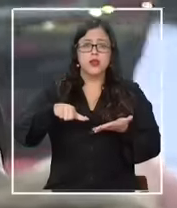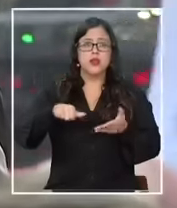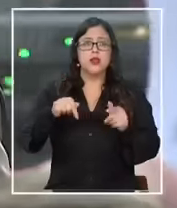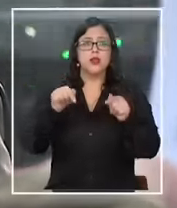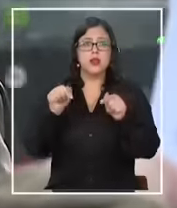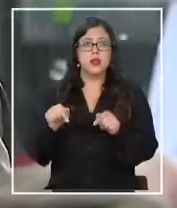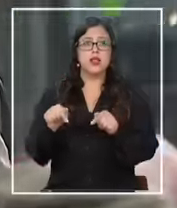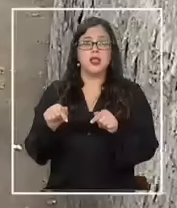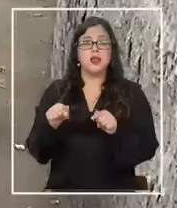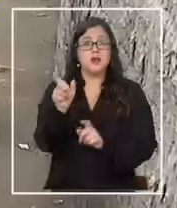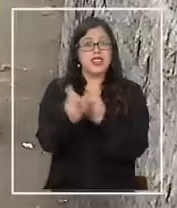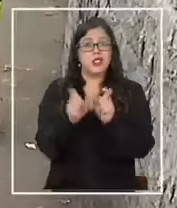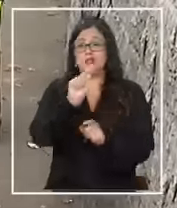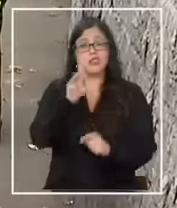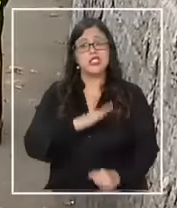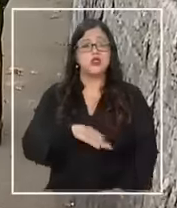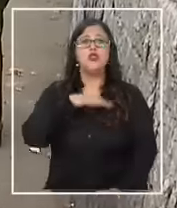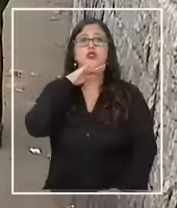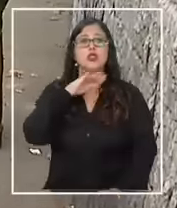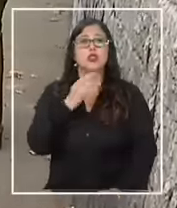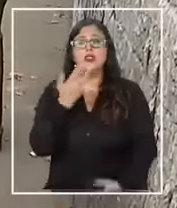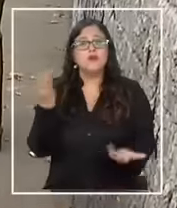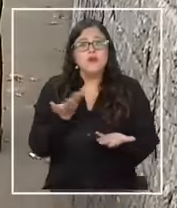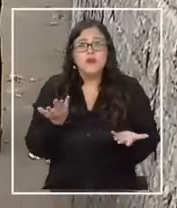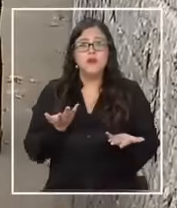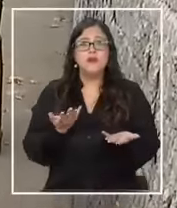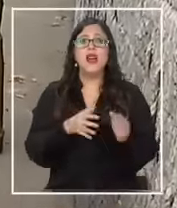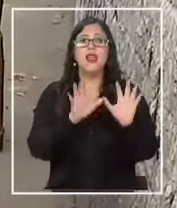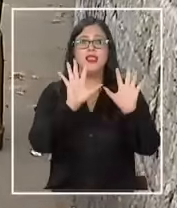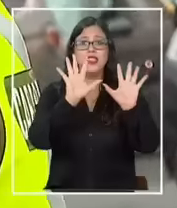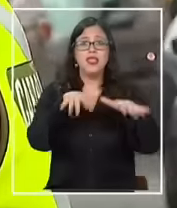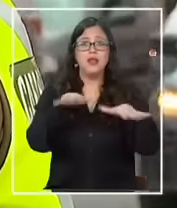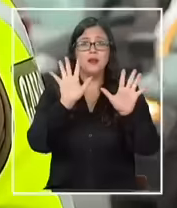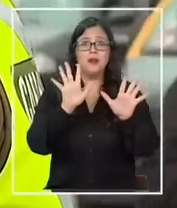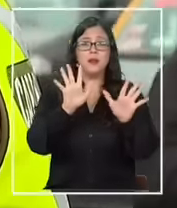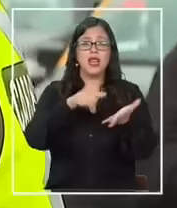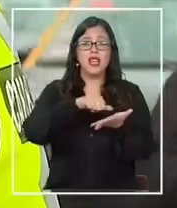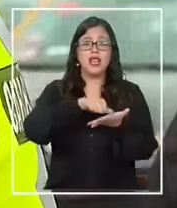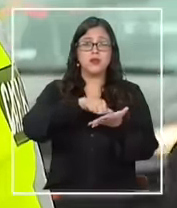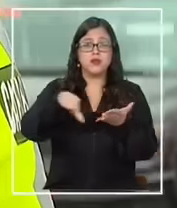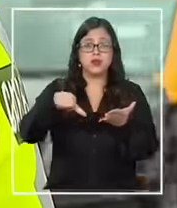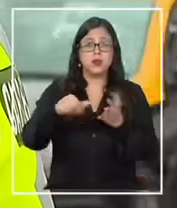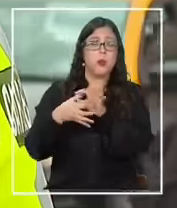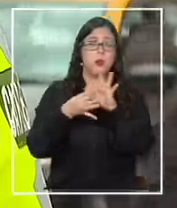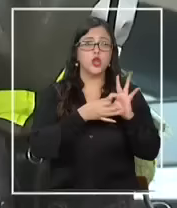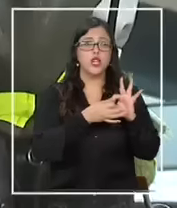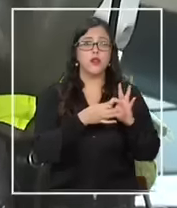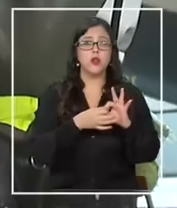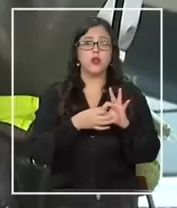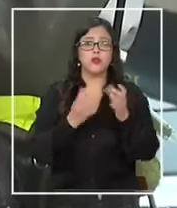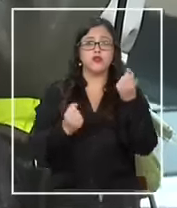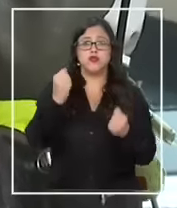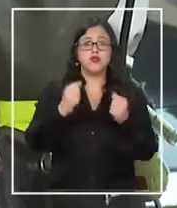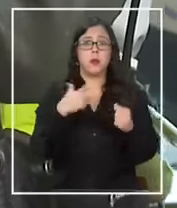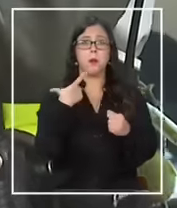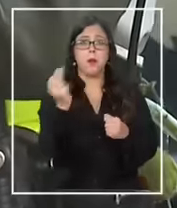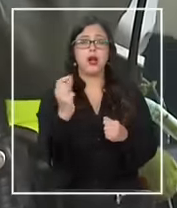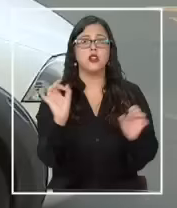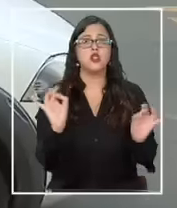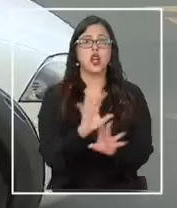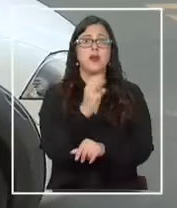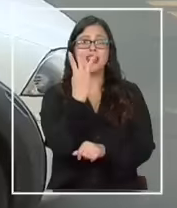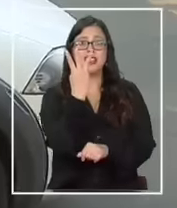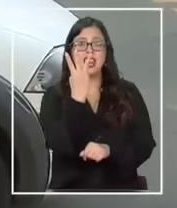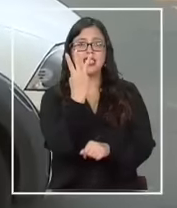Capital humano que no es suficiente ya que se estima que de 10.000 infracciones por exceso de velocidad, solo tres terminan